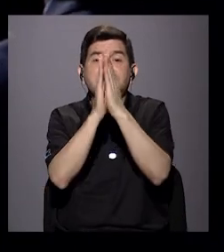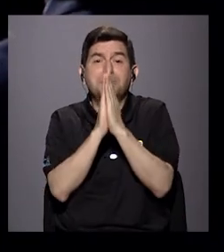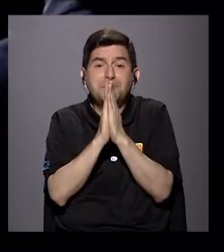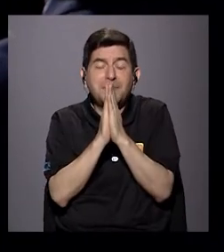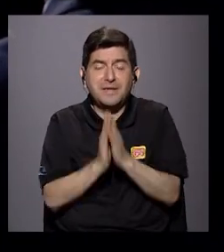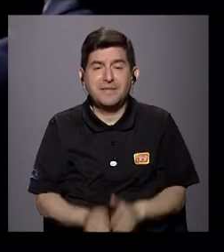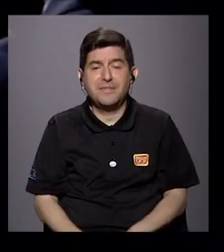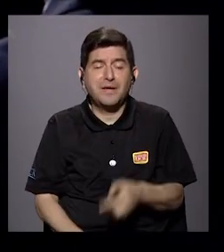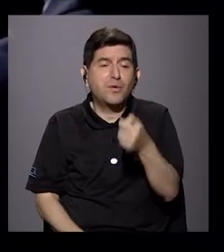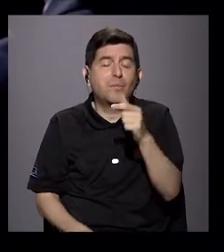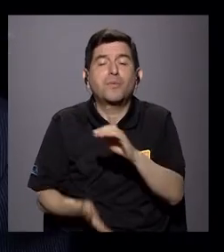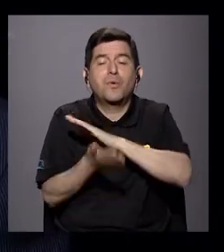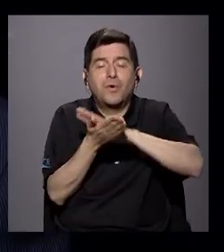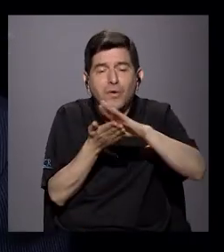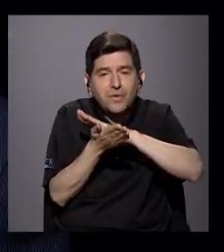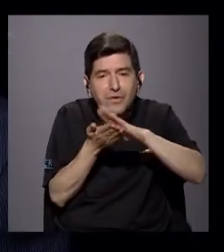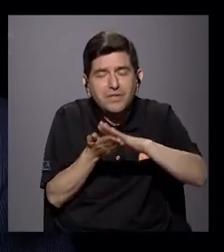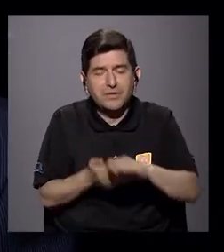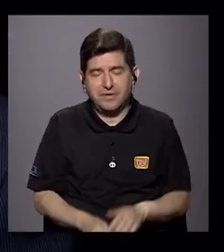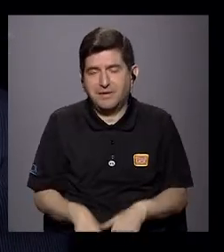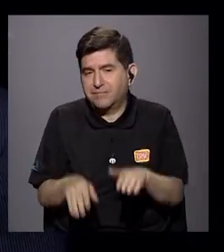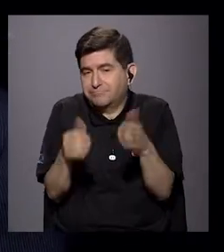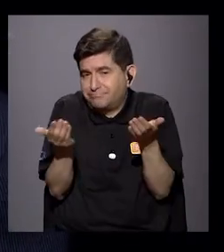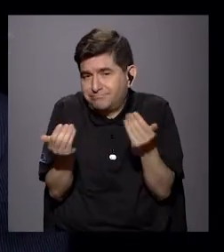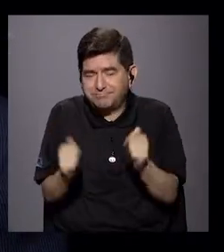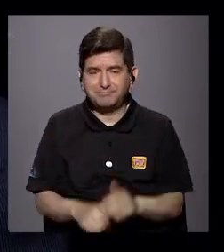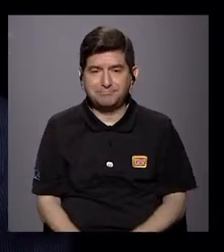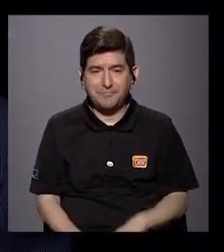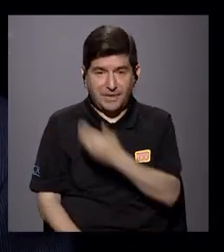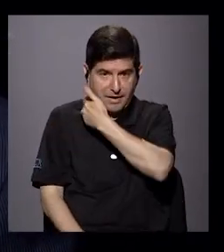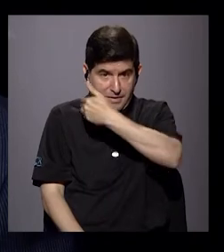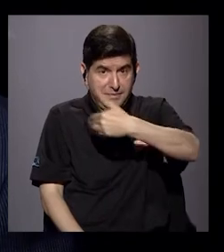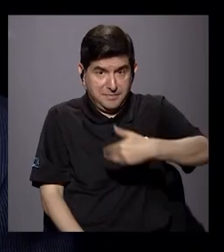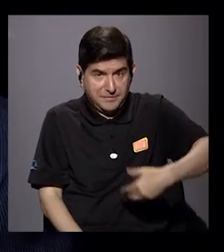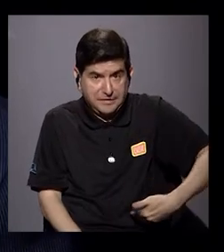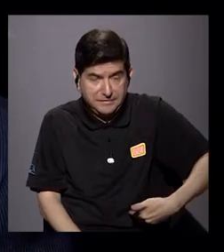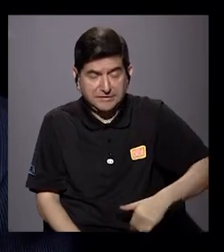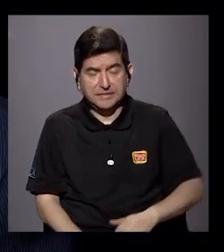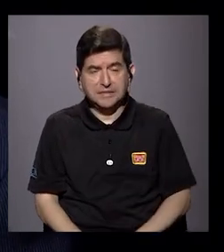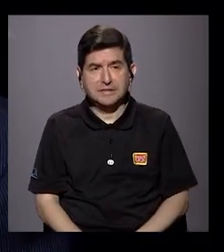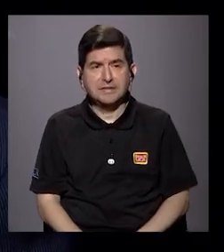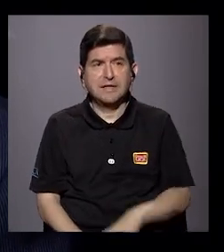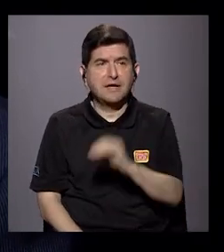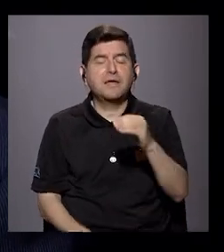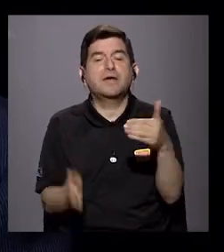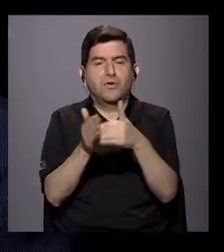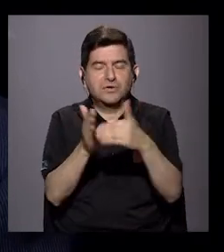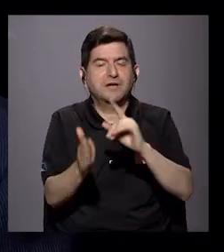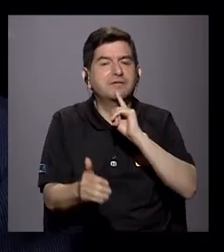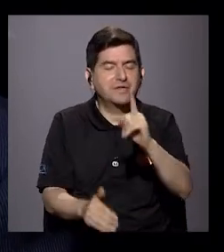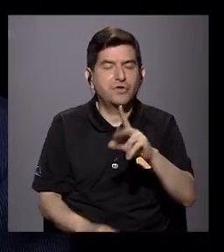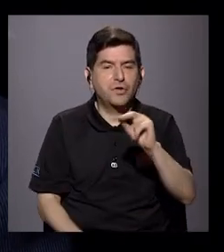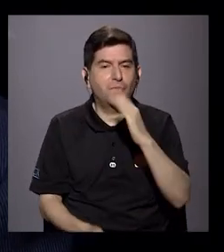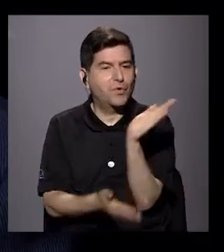un poquito de dignidad? Bueno, el presidente, y en esto reitero, no es parte de mis